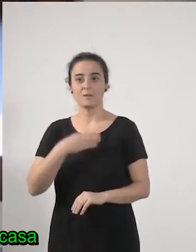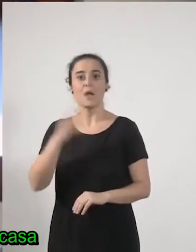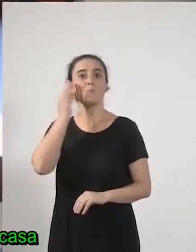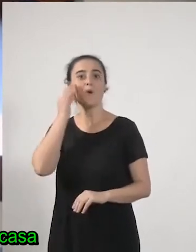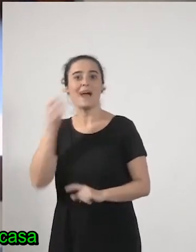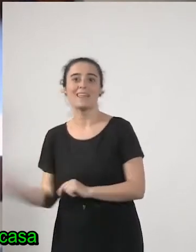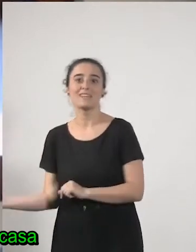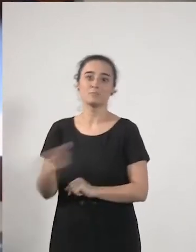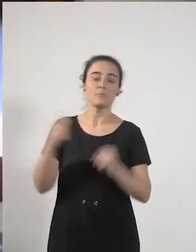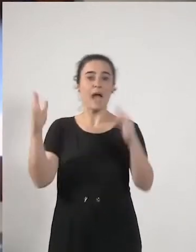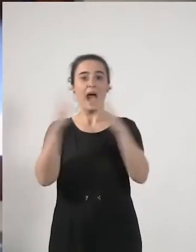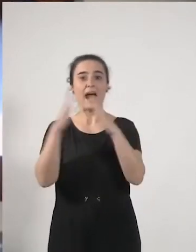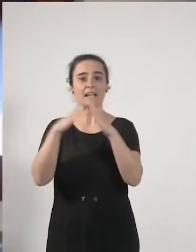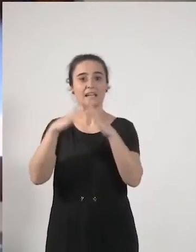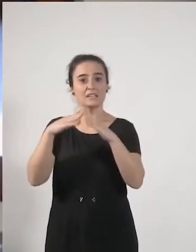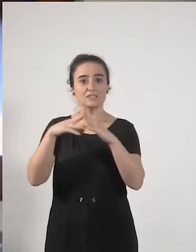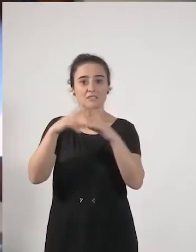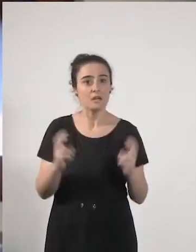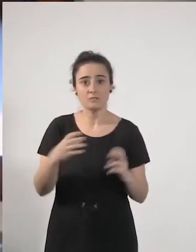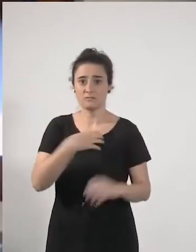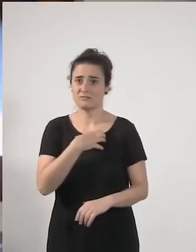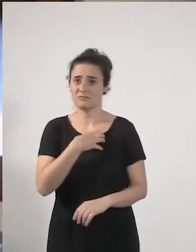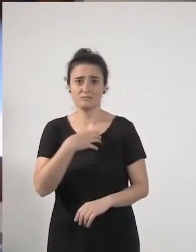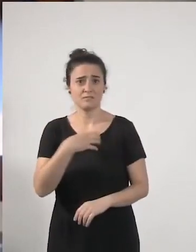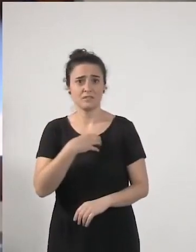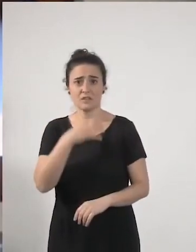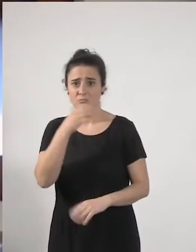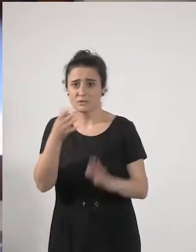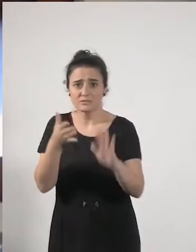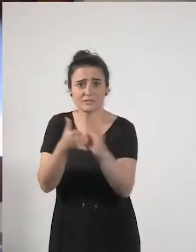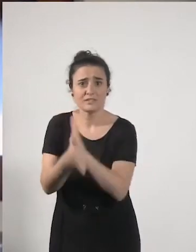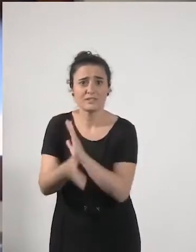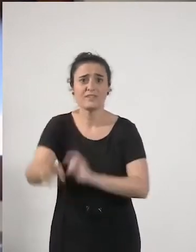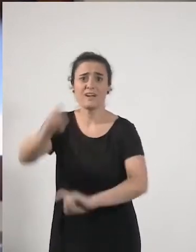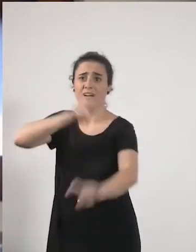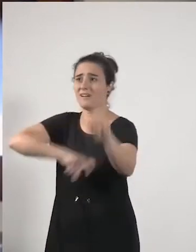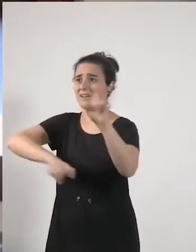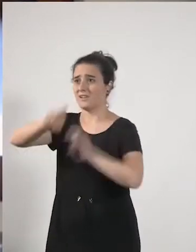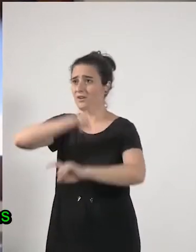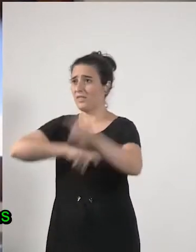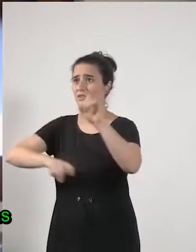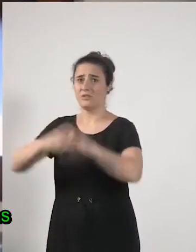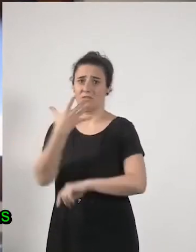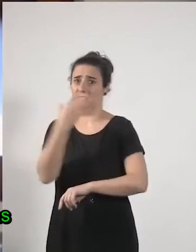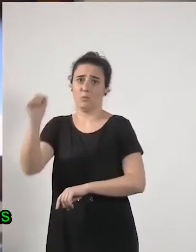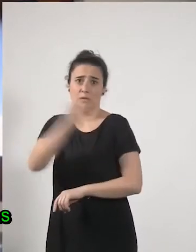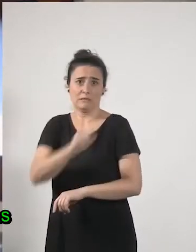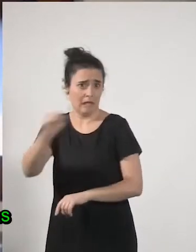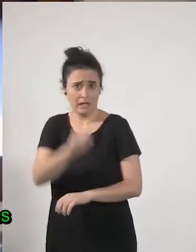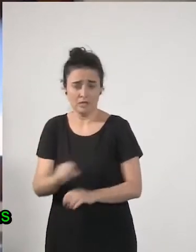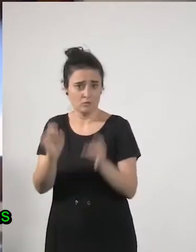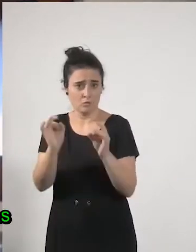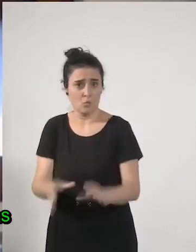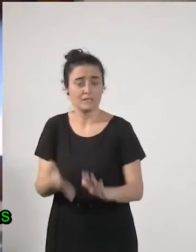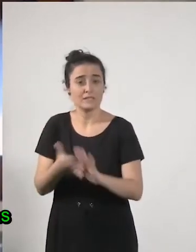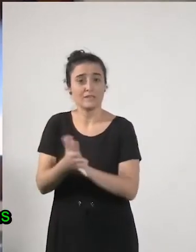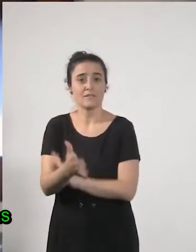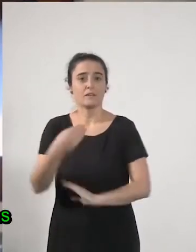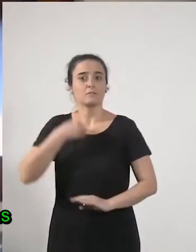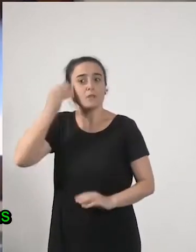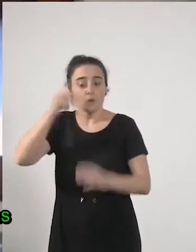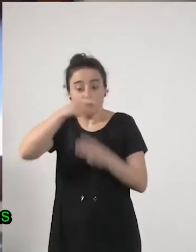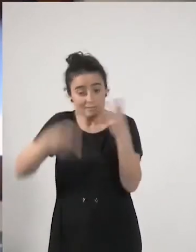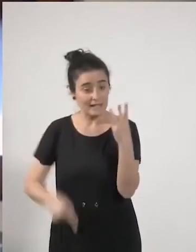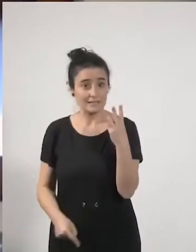a casa porque eso es una un retroceso de medio siglo y yo creo que con estas tres cosas pues